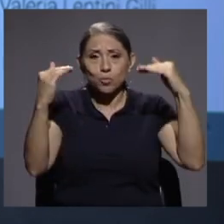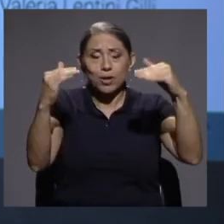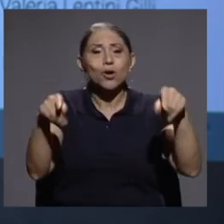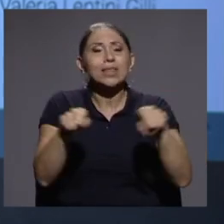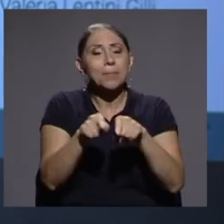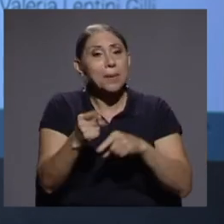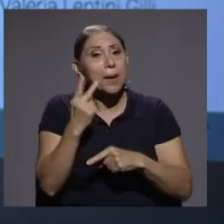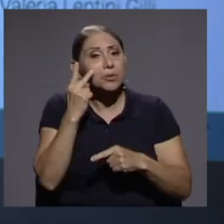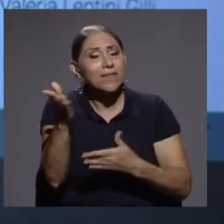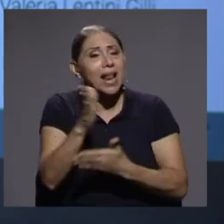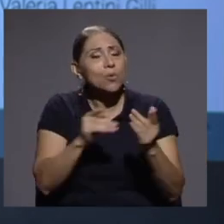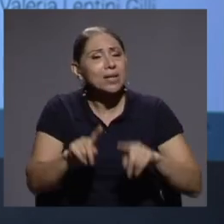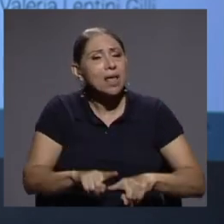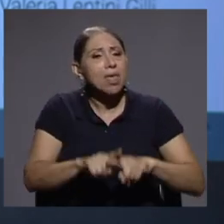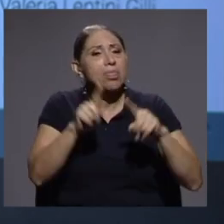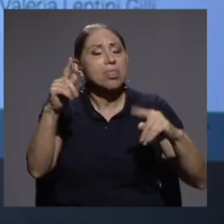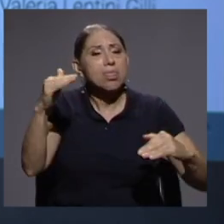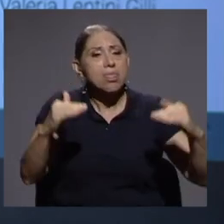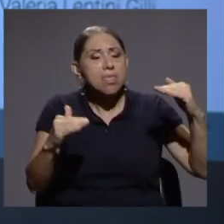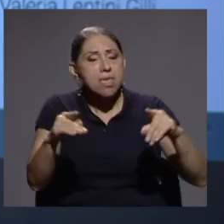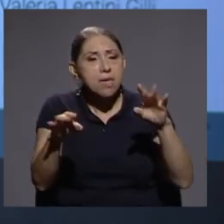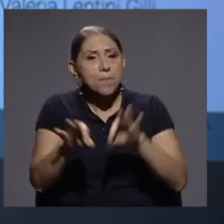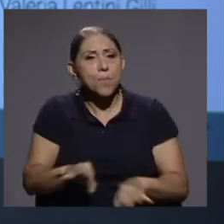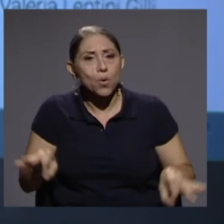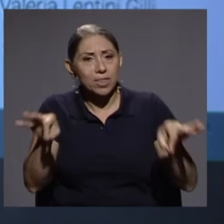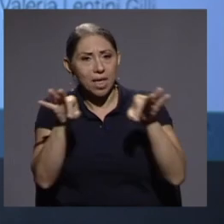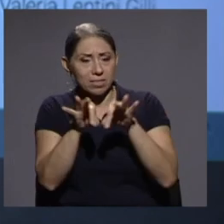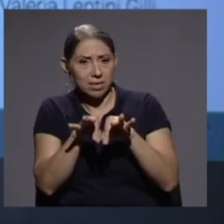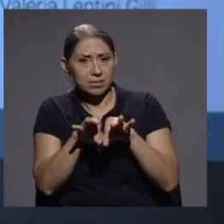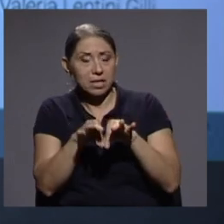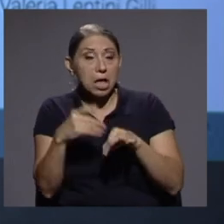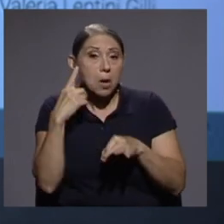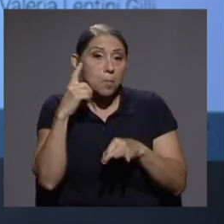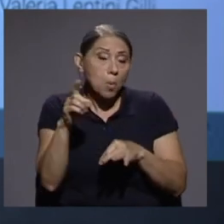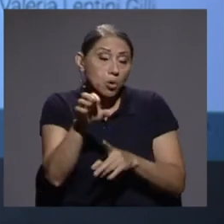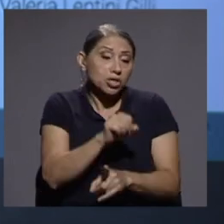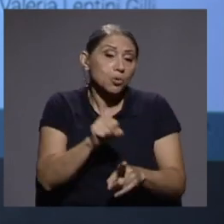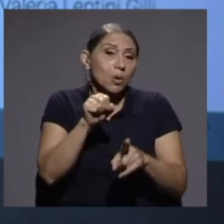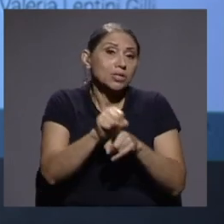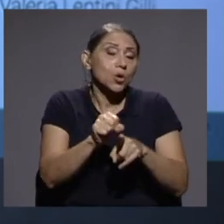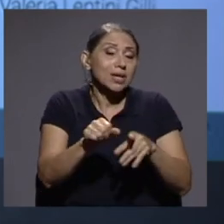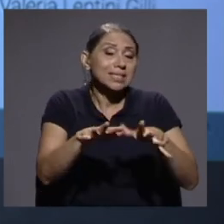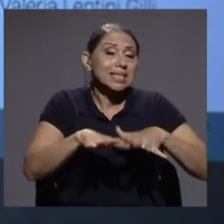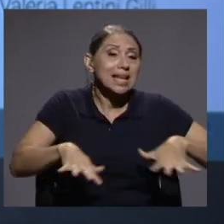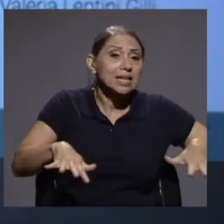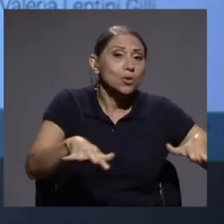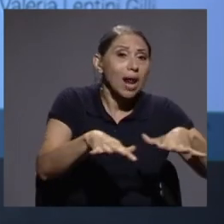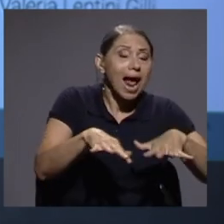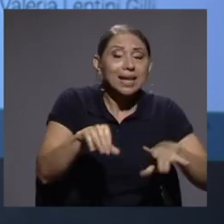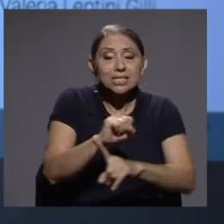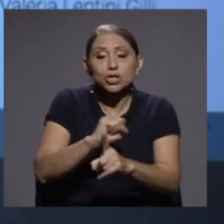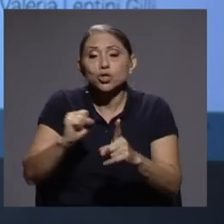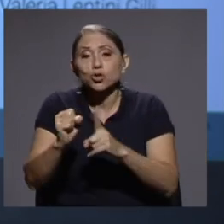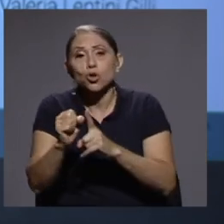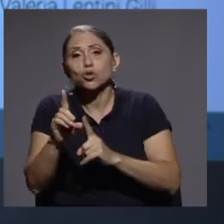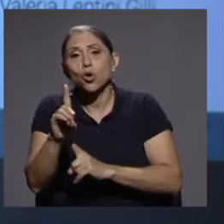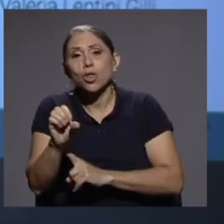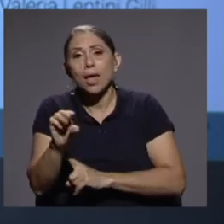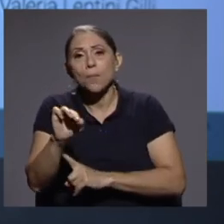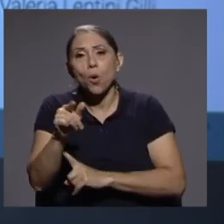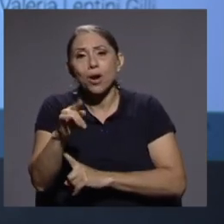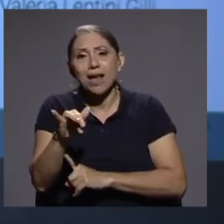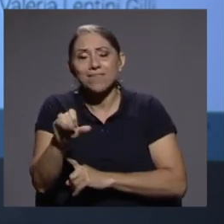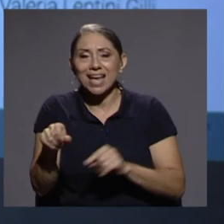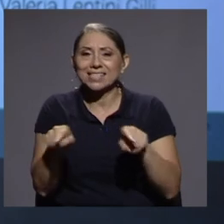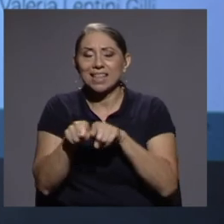asimetrías importantes, tanto por cuestiones territoriales y sociodemográficas como por género. Y se